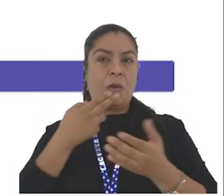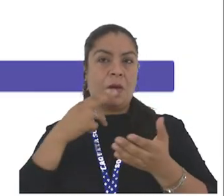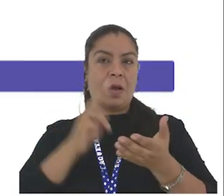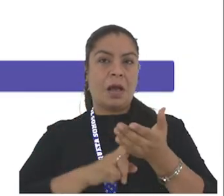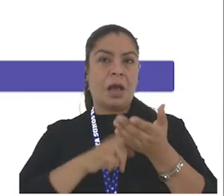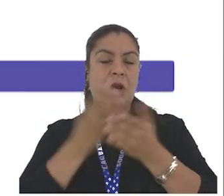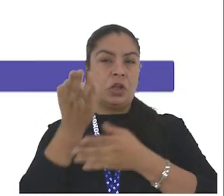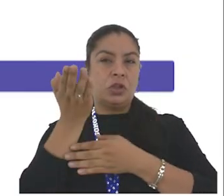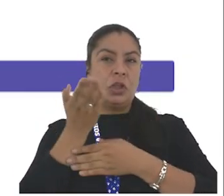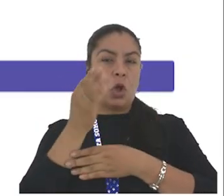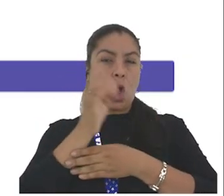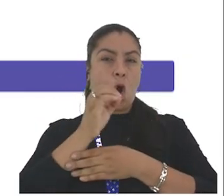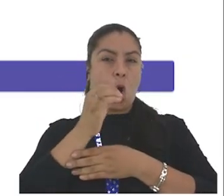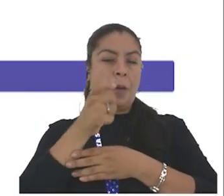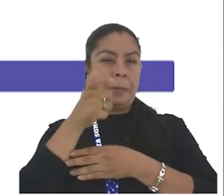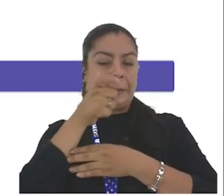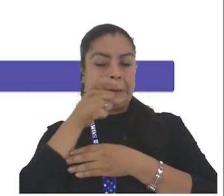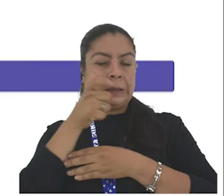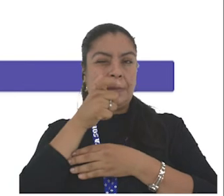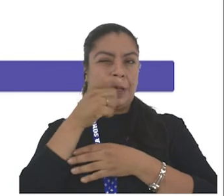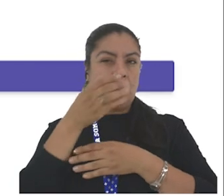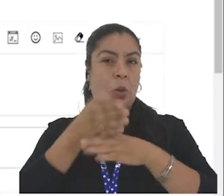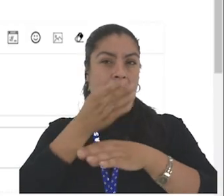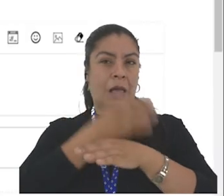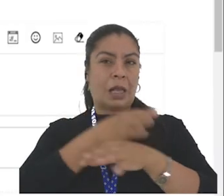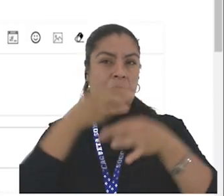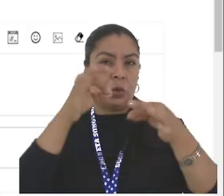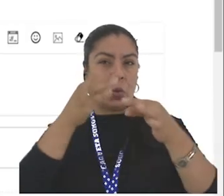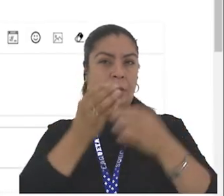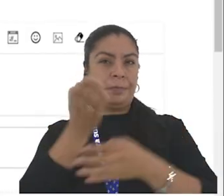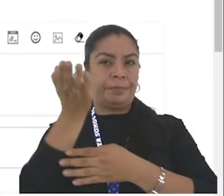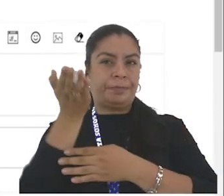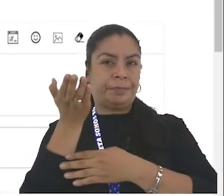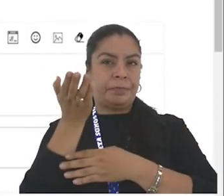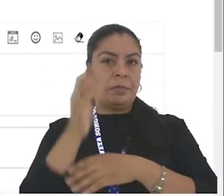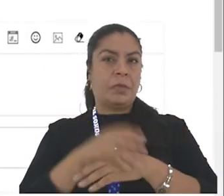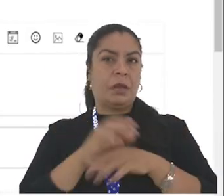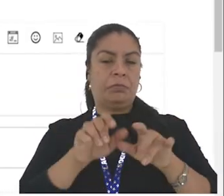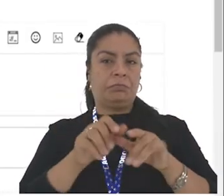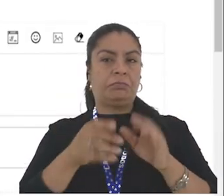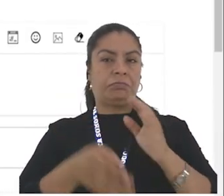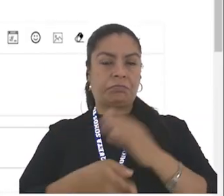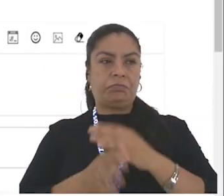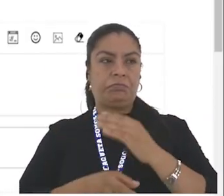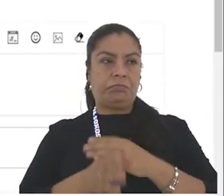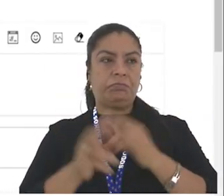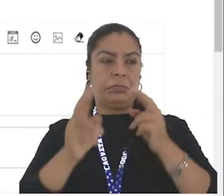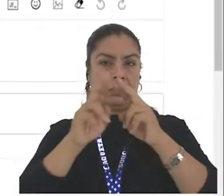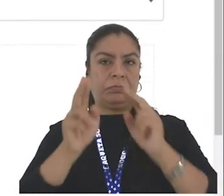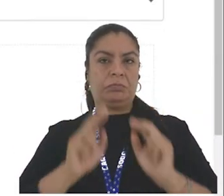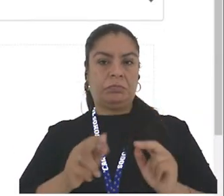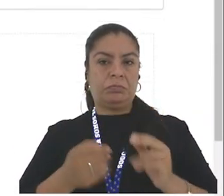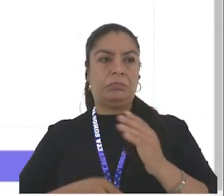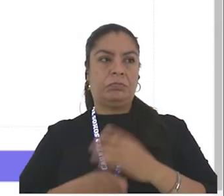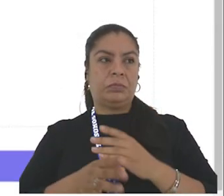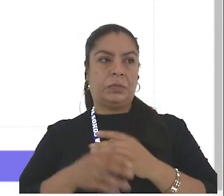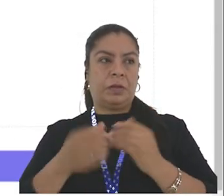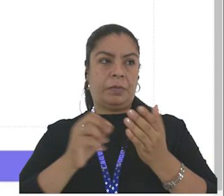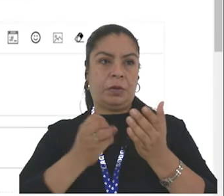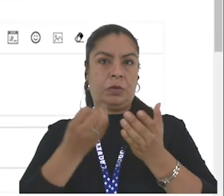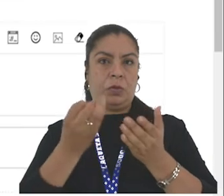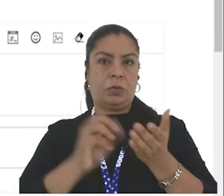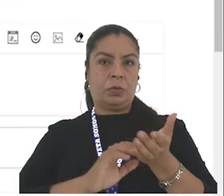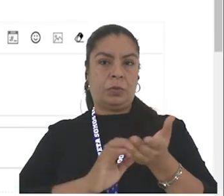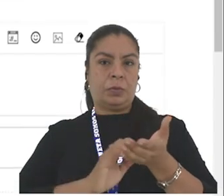seguimiento a los radicados que ya tenemos. Damos clic en Siguiente, y el sistema ya nos permite radicar el